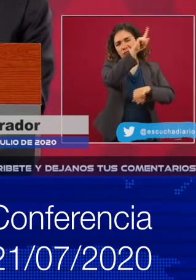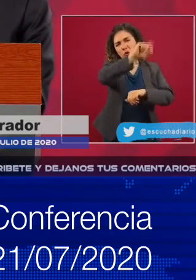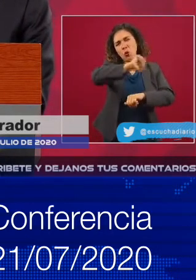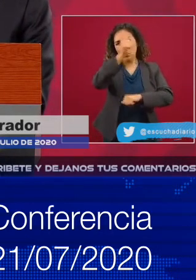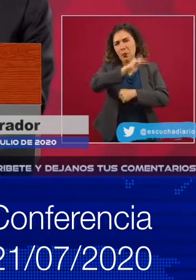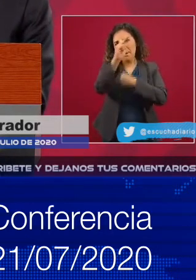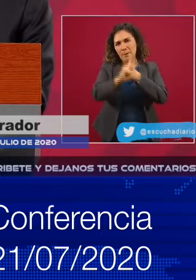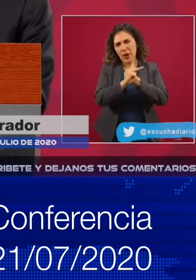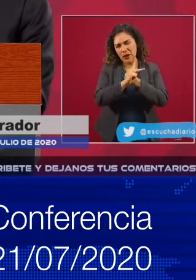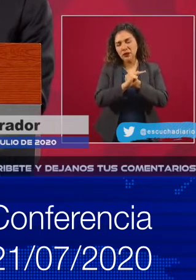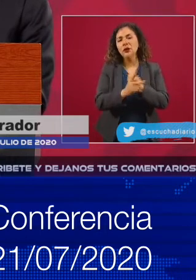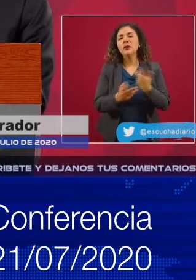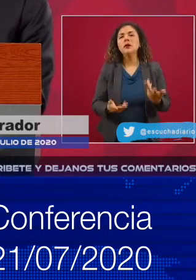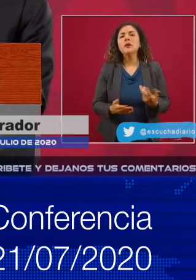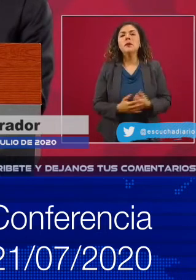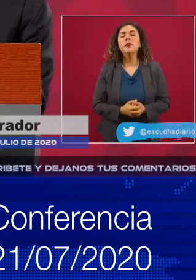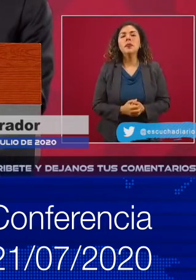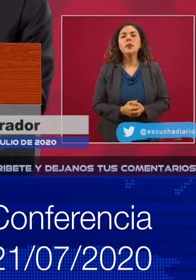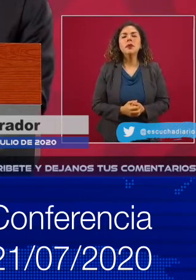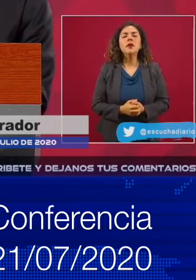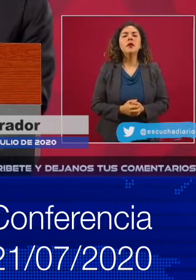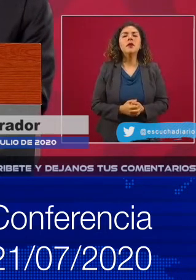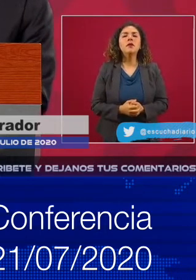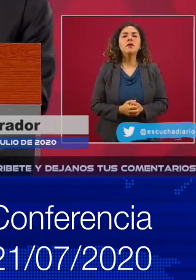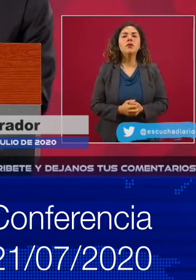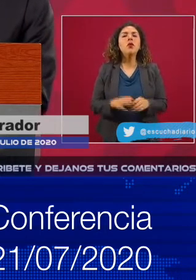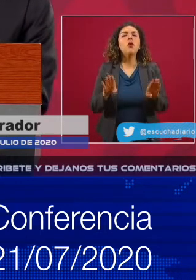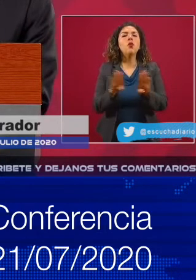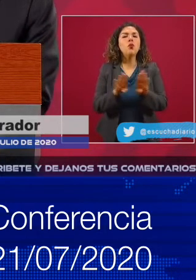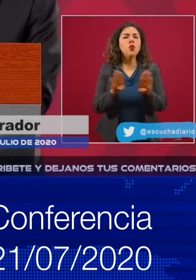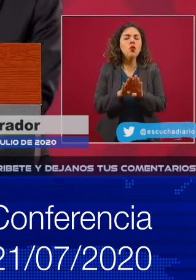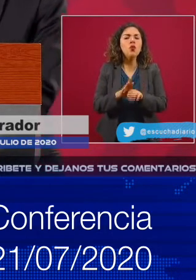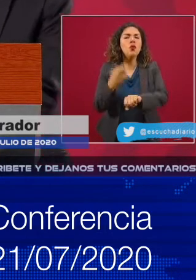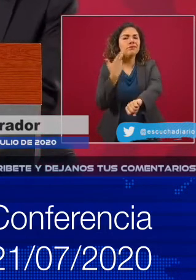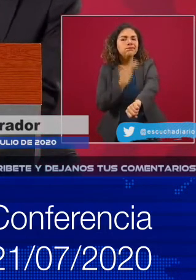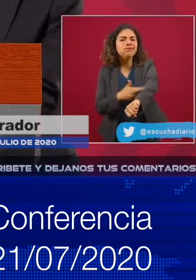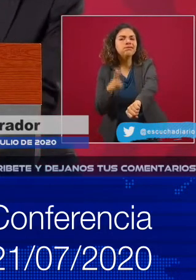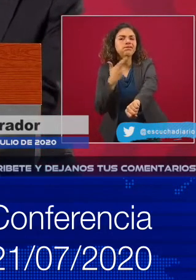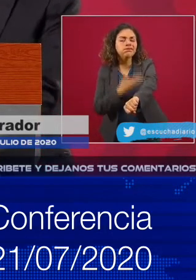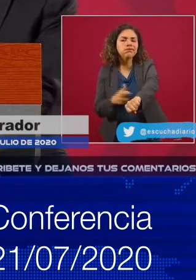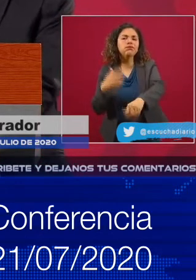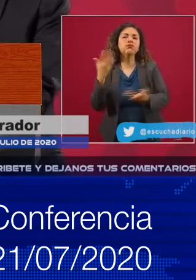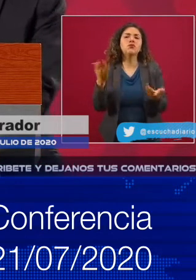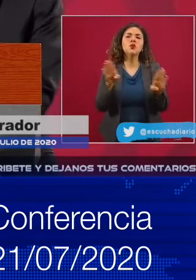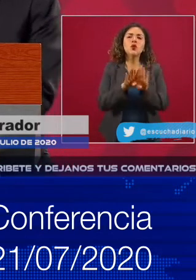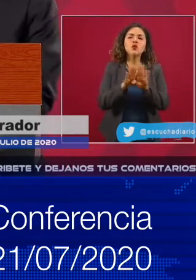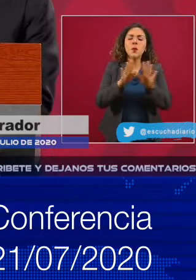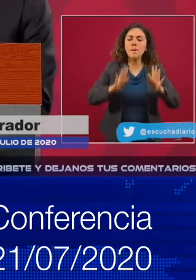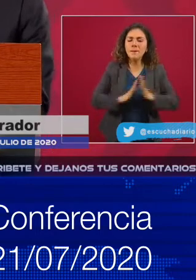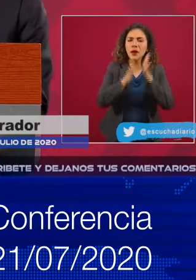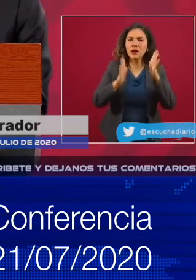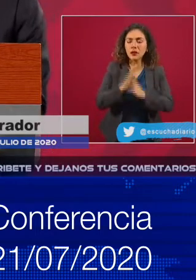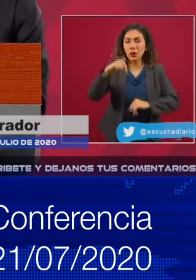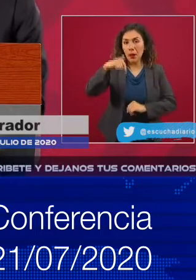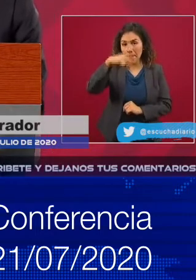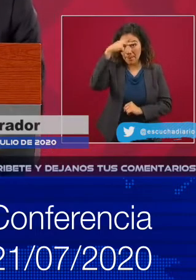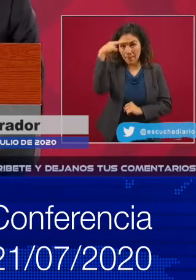los protocolos, el avance, la participación de México